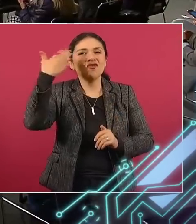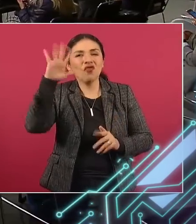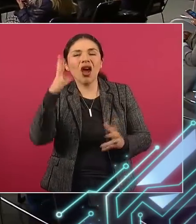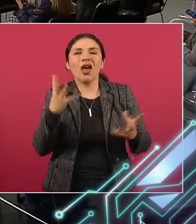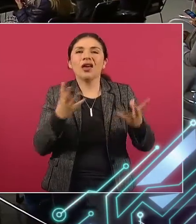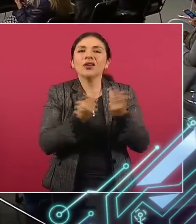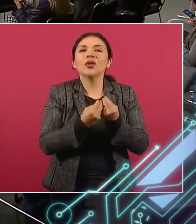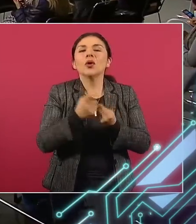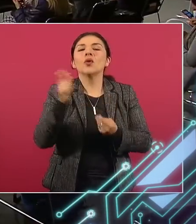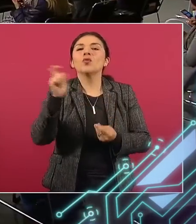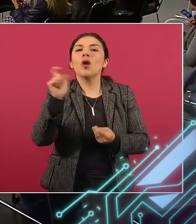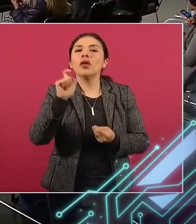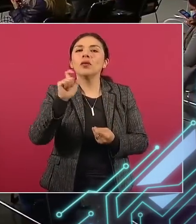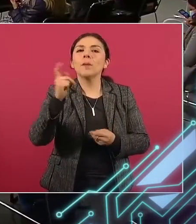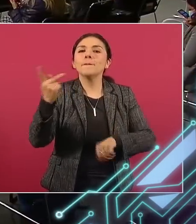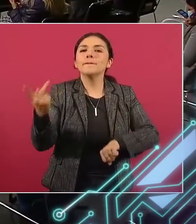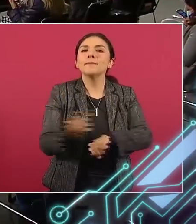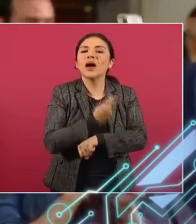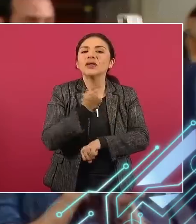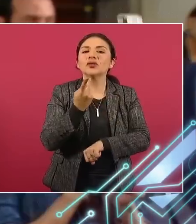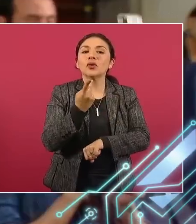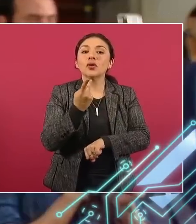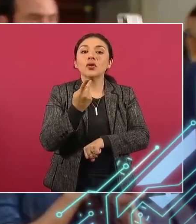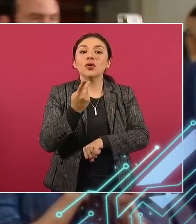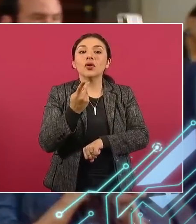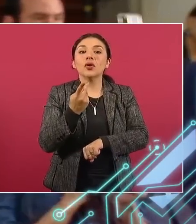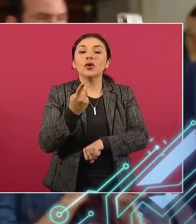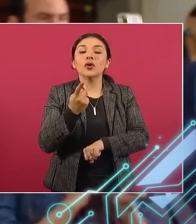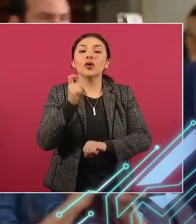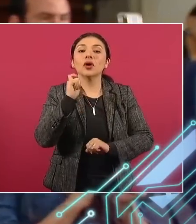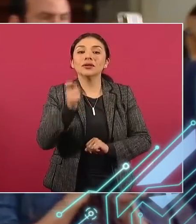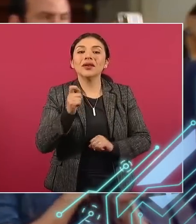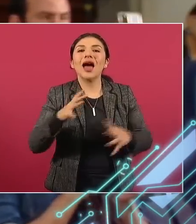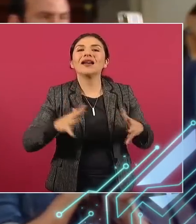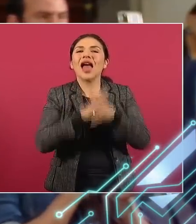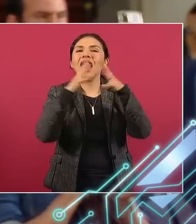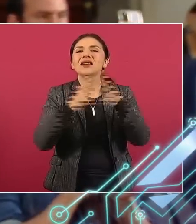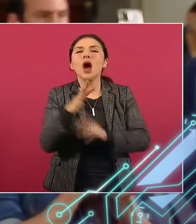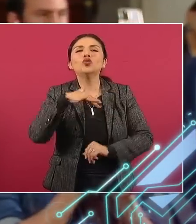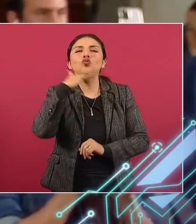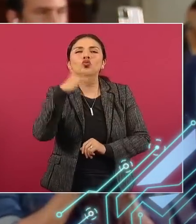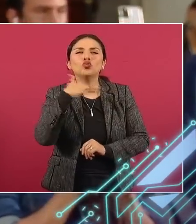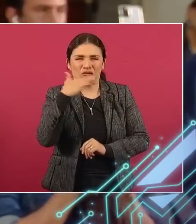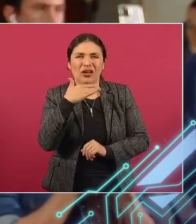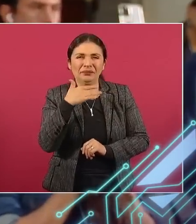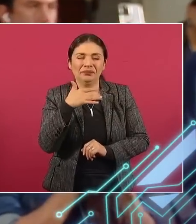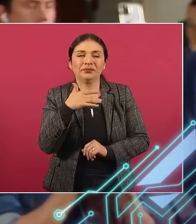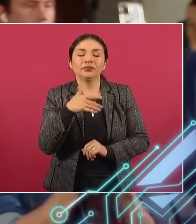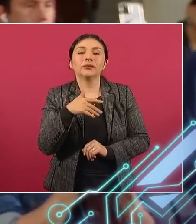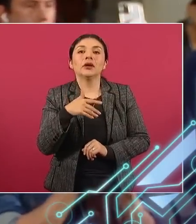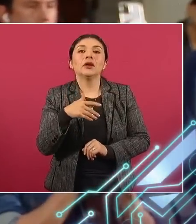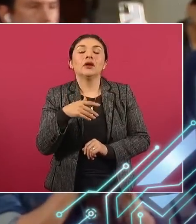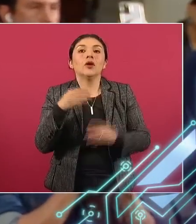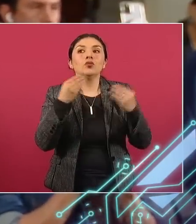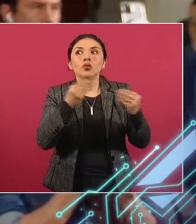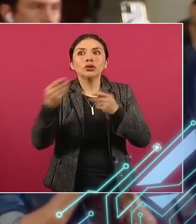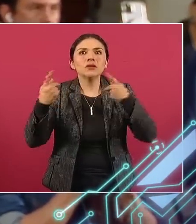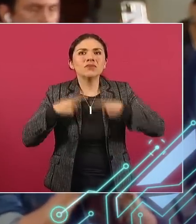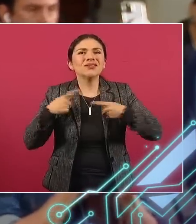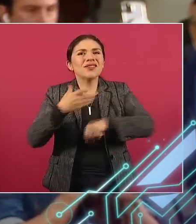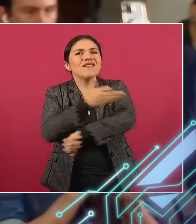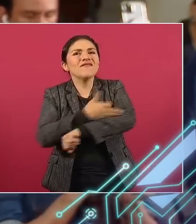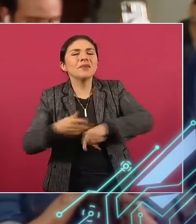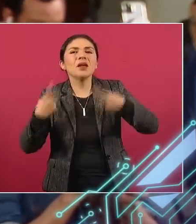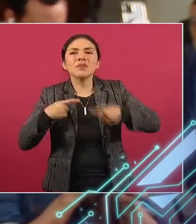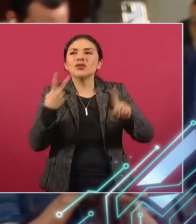el episodio de la llamada guerra sucia, caló muy hondo entre familiares de las víctimas de